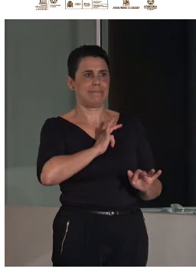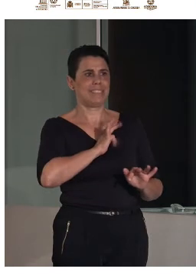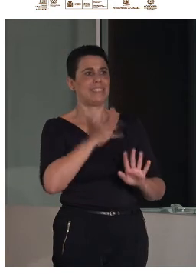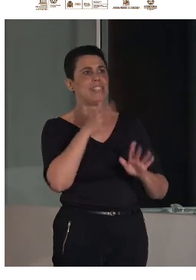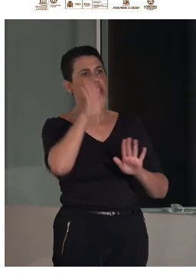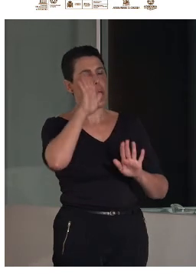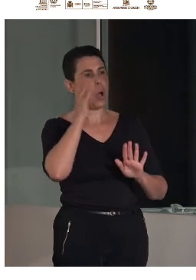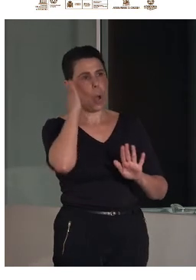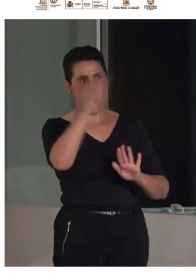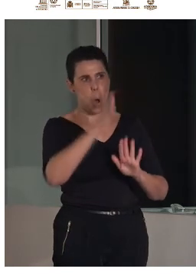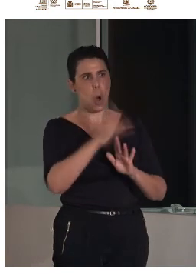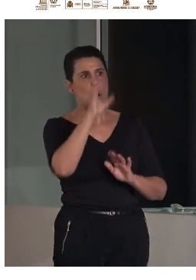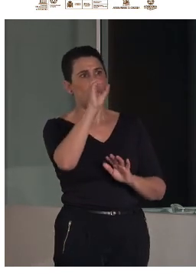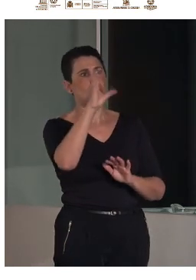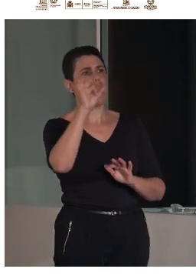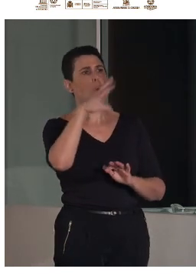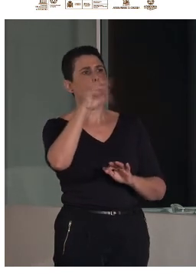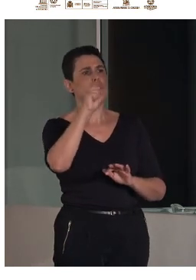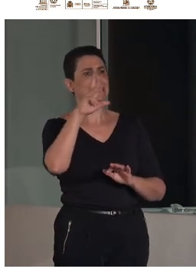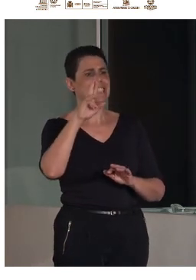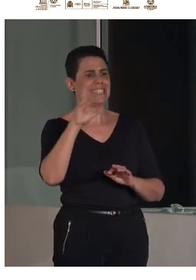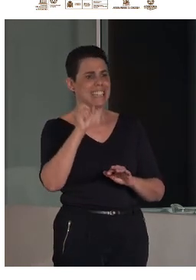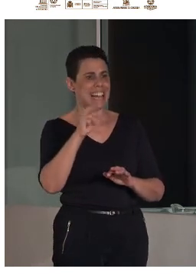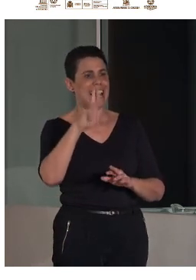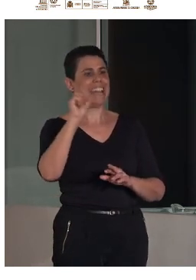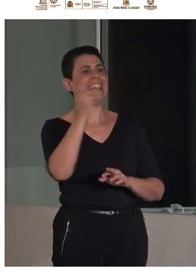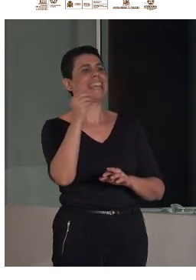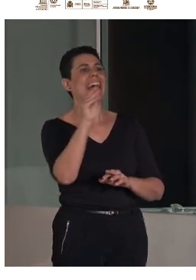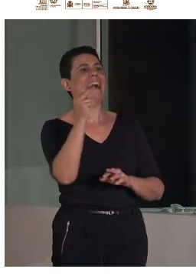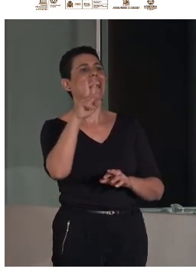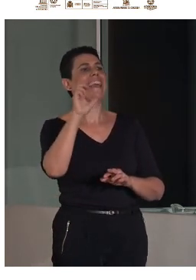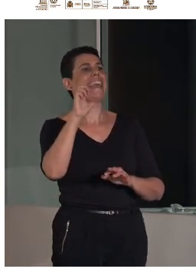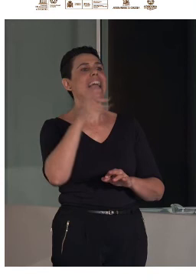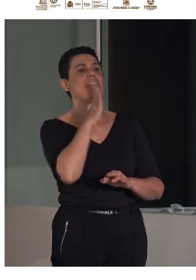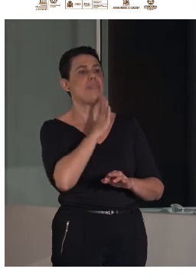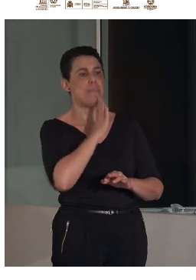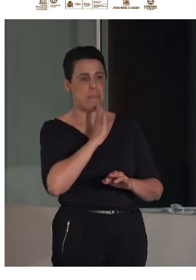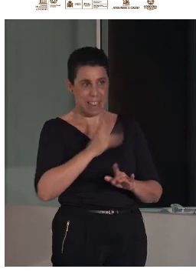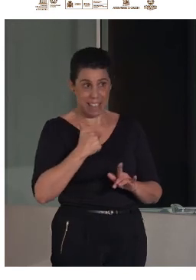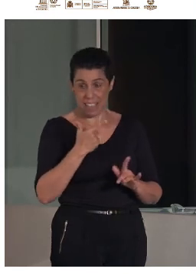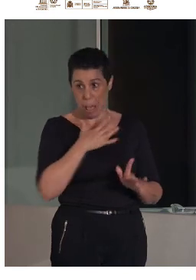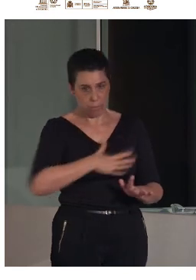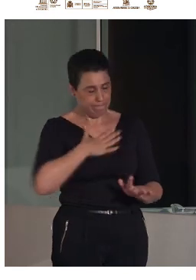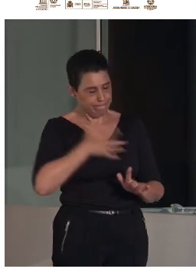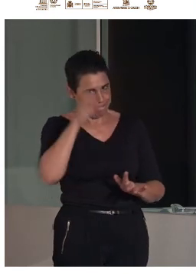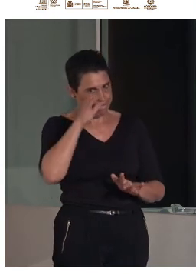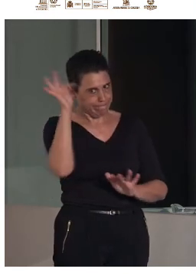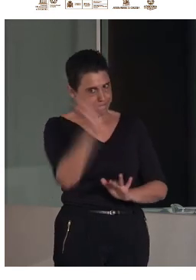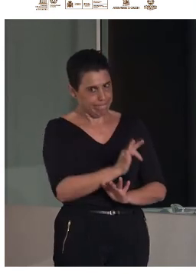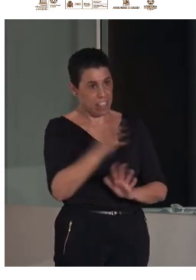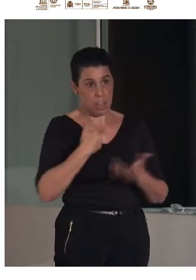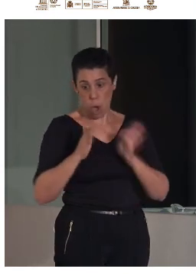hola hola Oscar soy Raquel de Mérida bueno fenomenal un placer escucharte al hilo de lo que estaba comentando el compañero